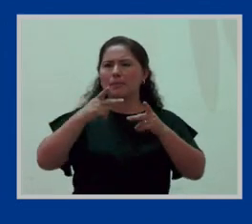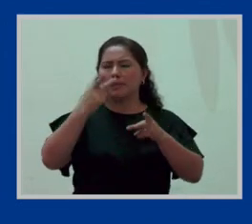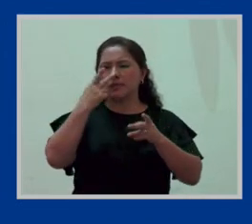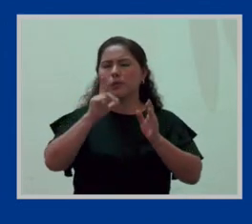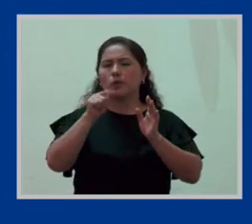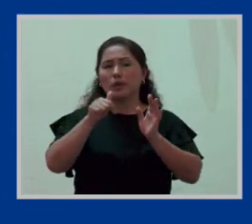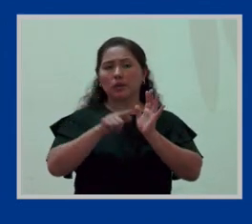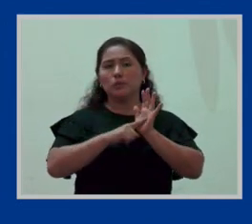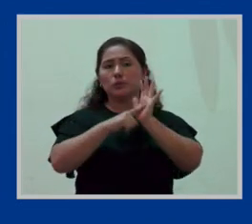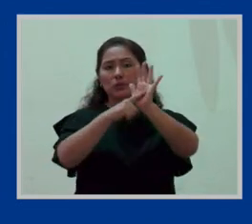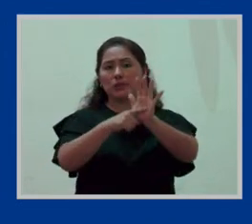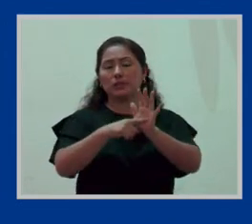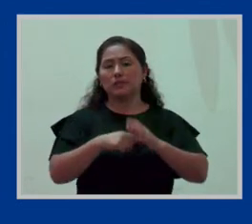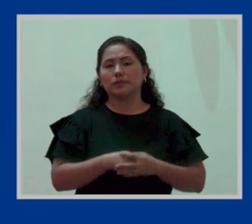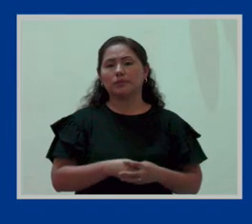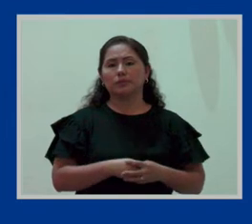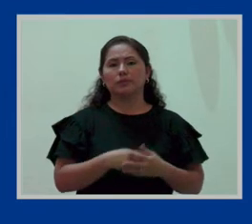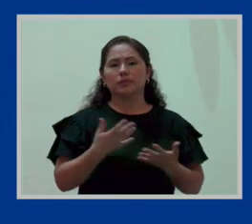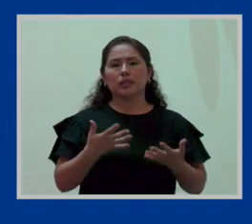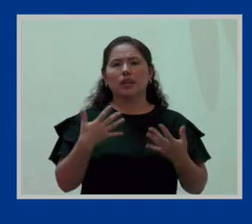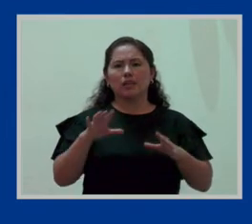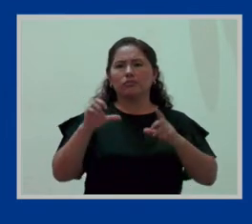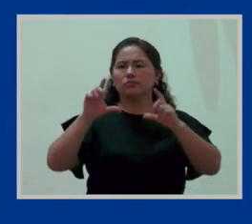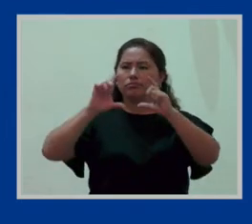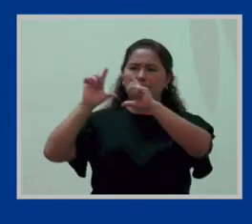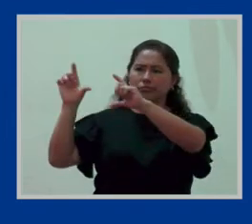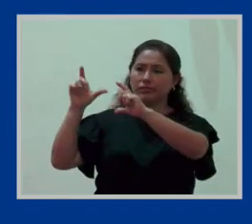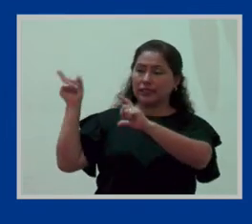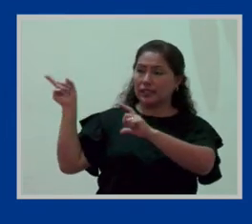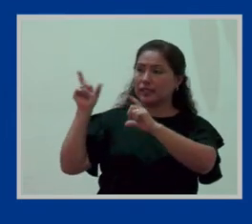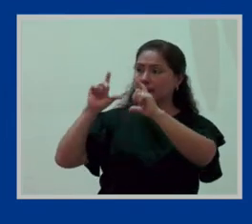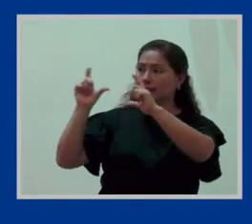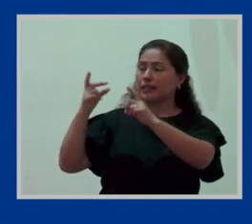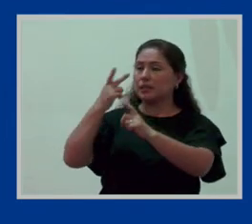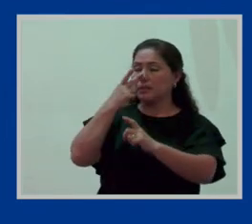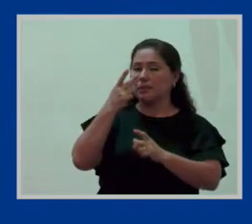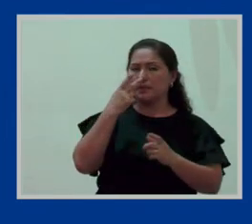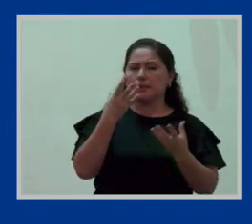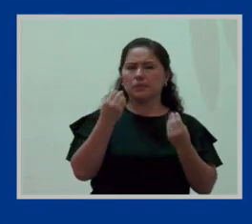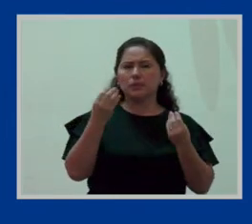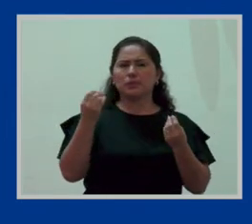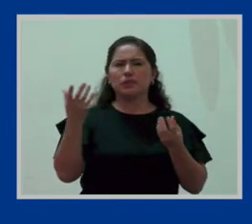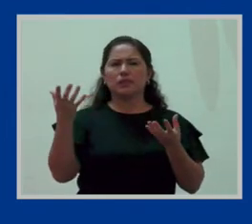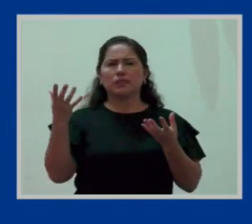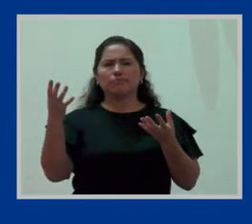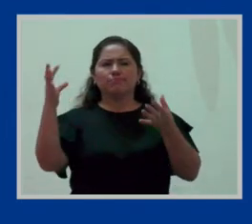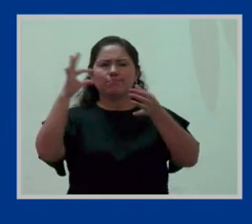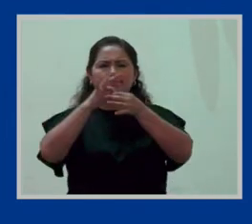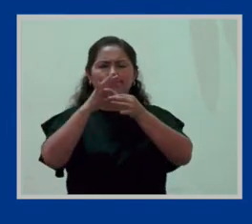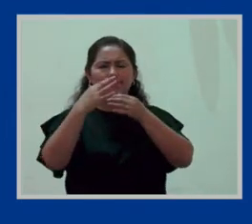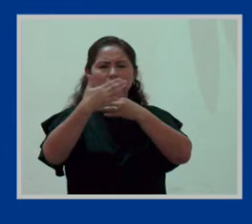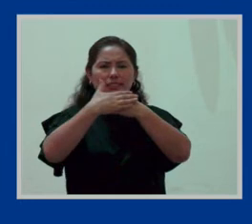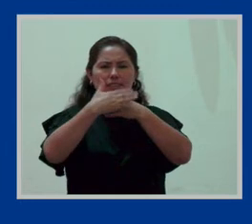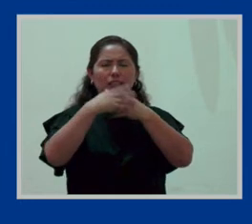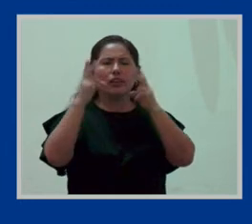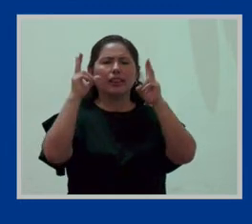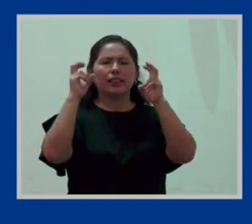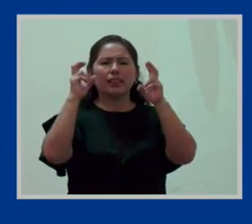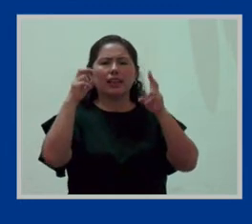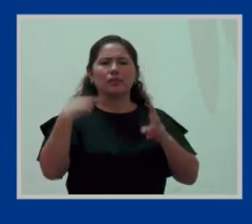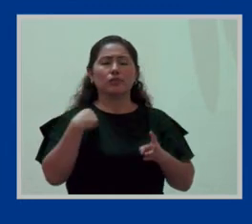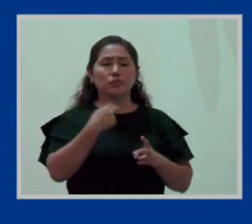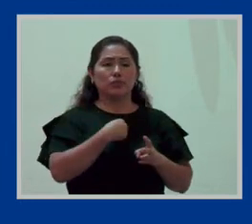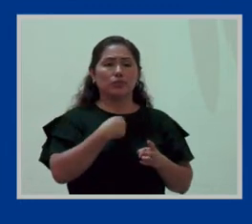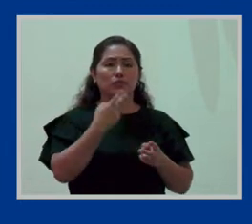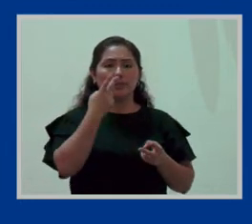a ver por qué. Los hemos colocado aquí porque ciertamente tienen relación cercana con el tema que estamos